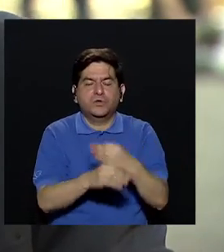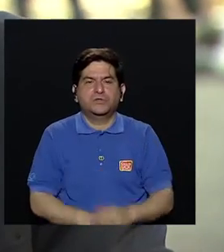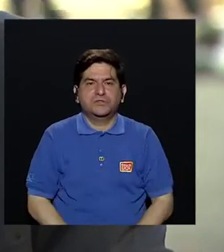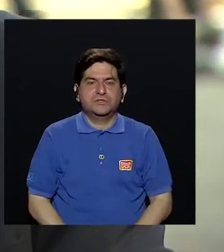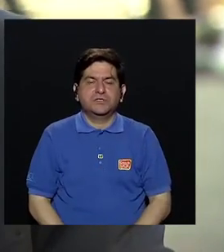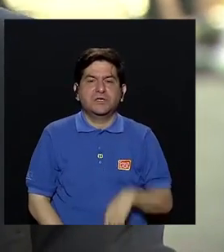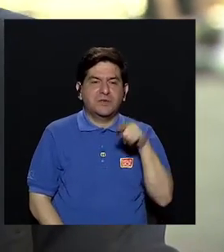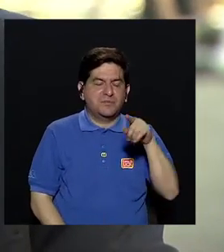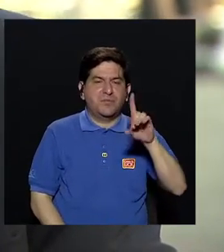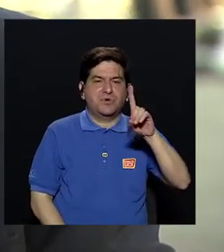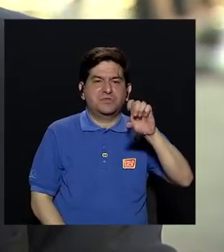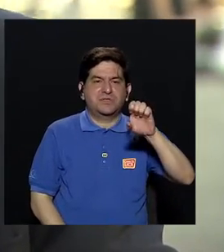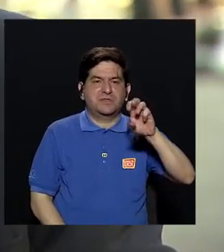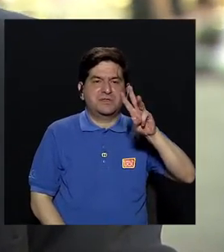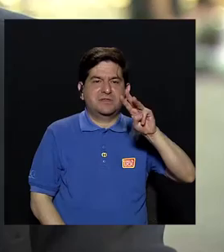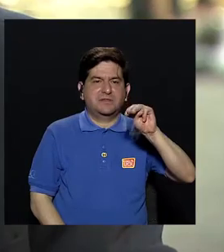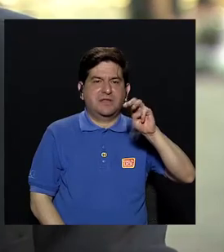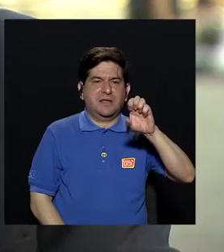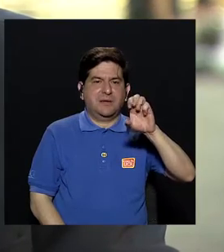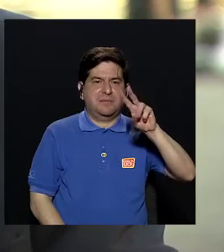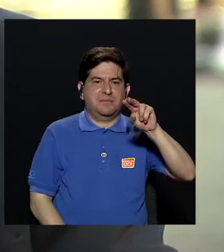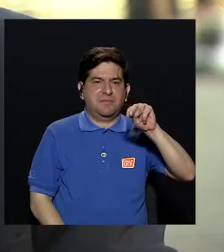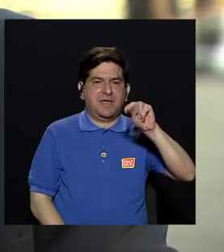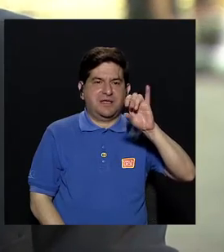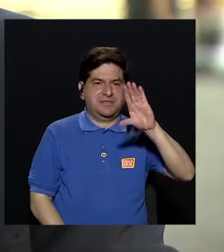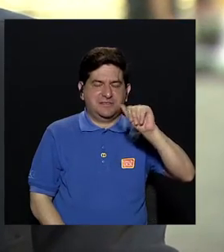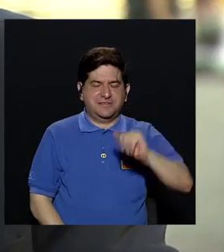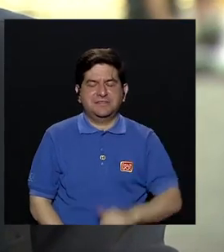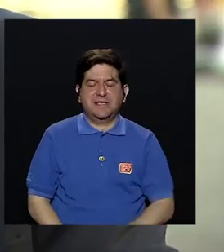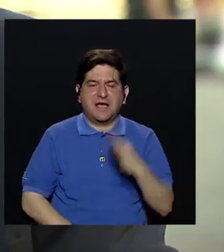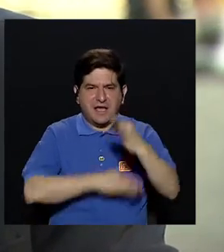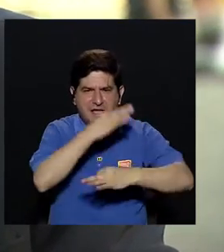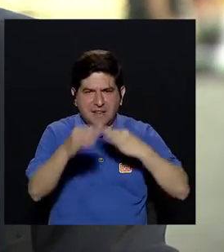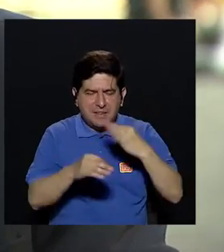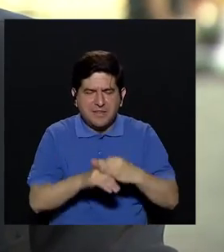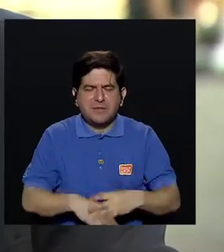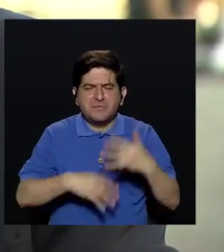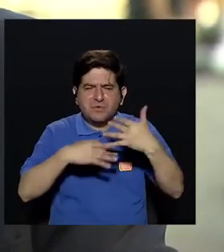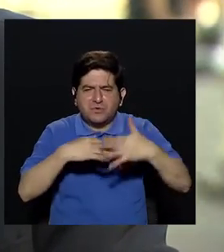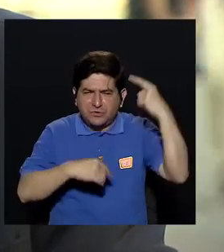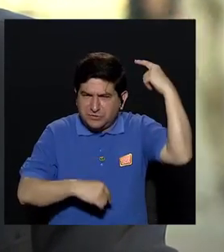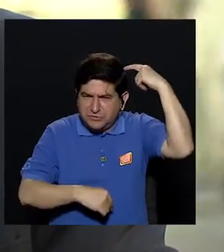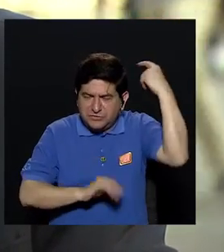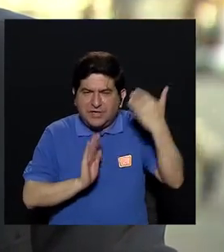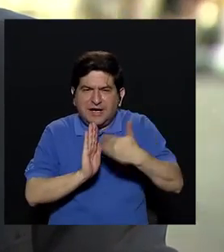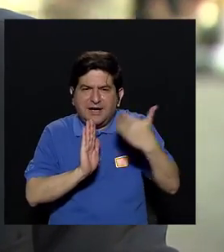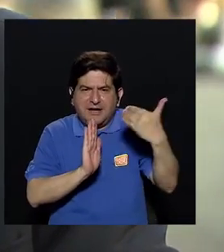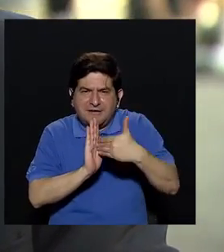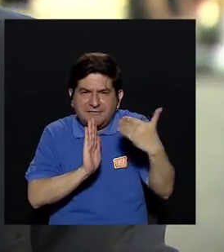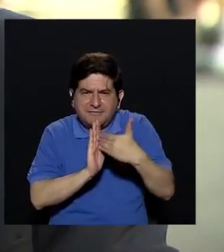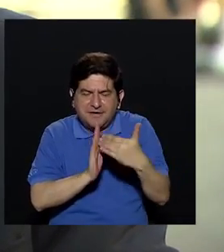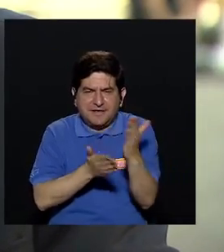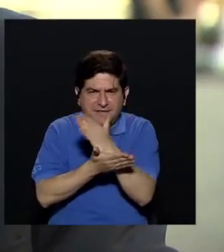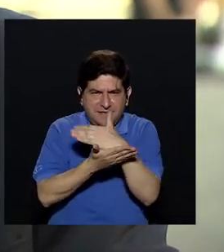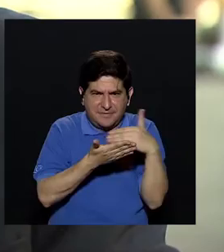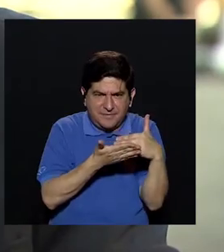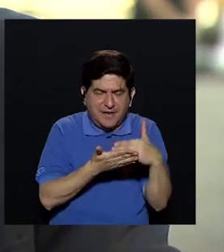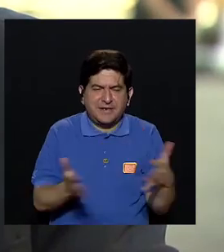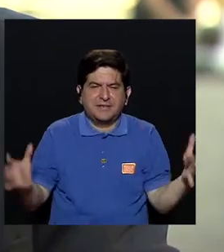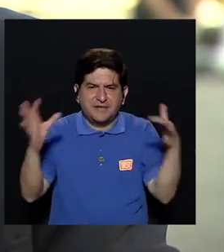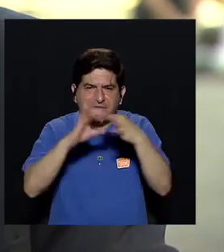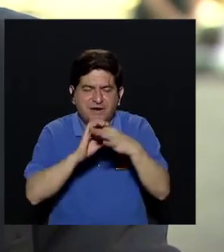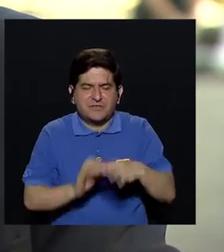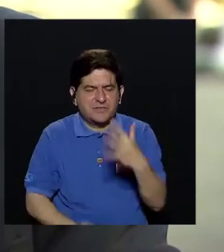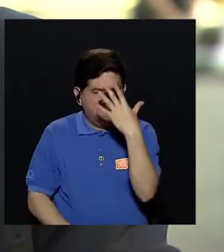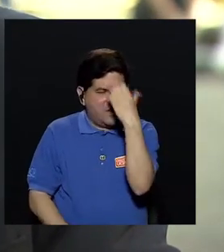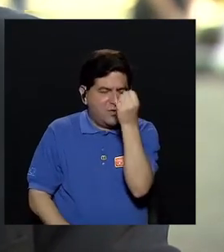demencia. Demencia vascular, que son derrames o microderrames que afectan las partes del cerebro que tienen que ver